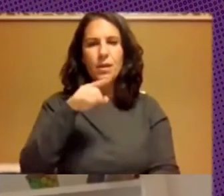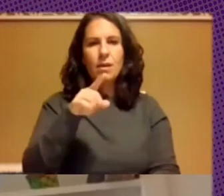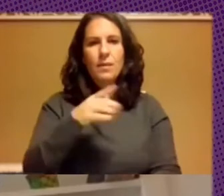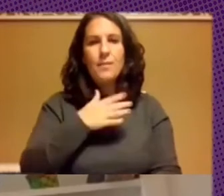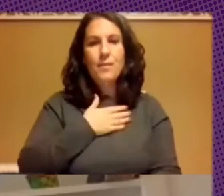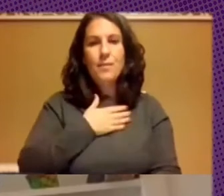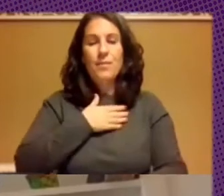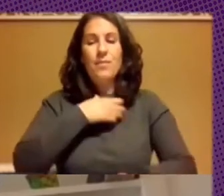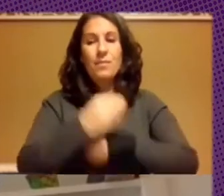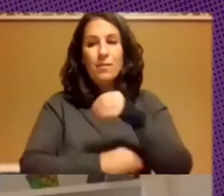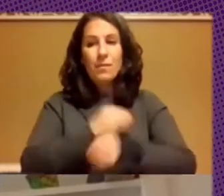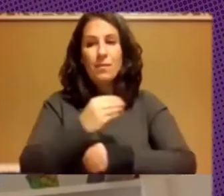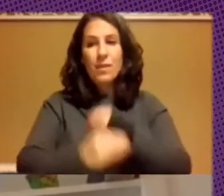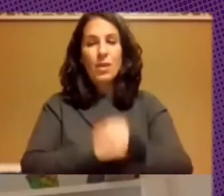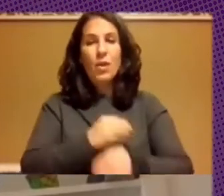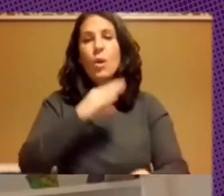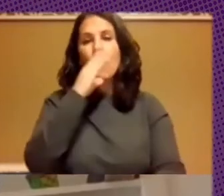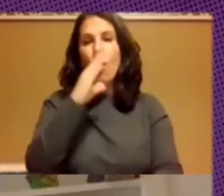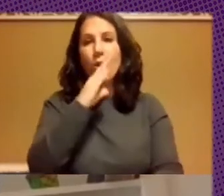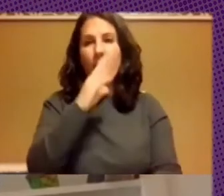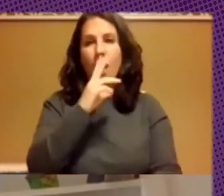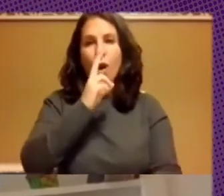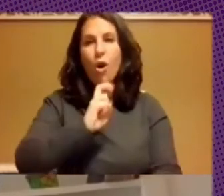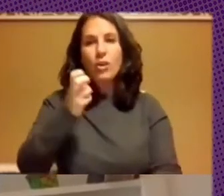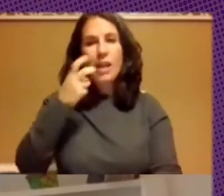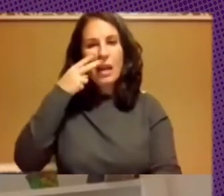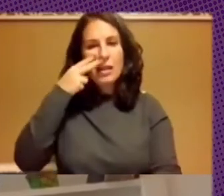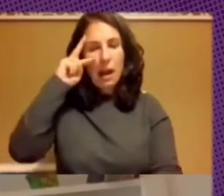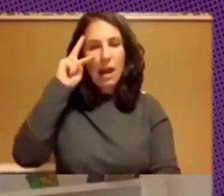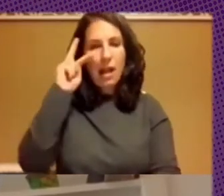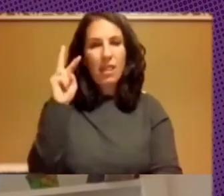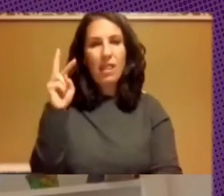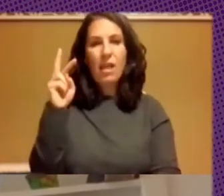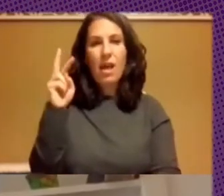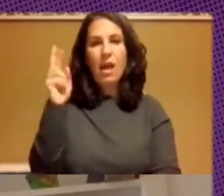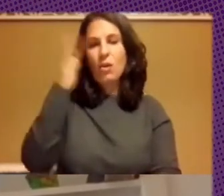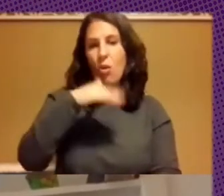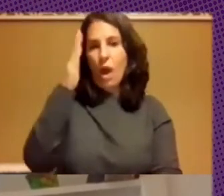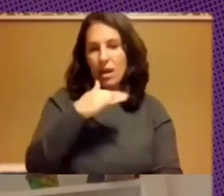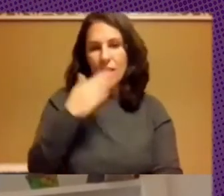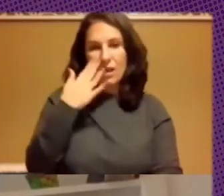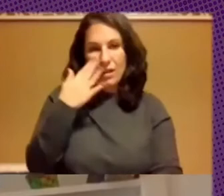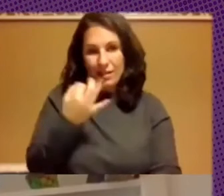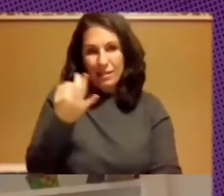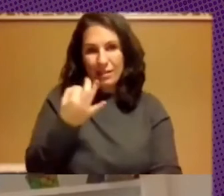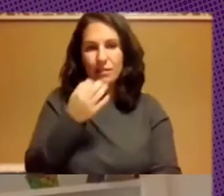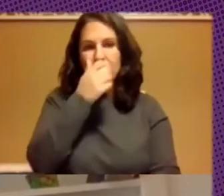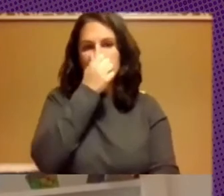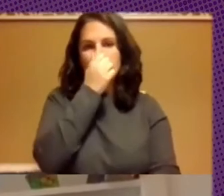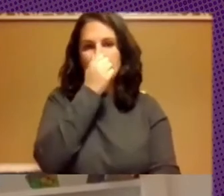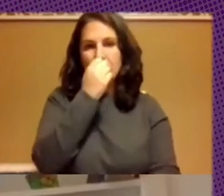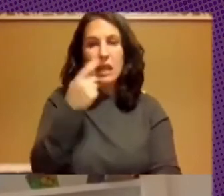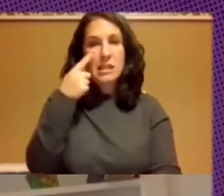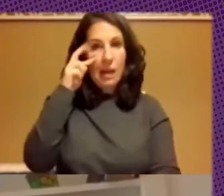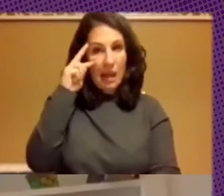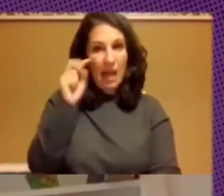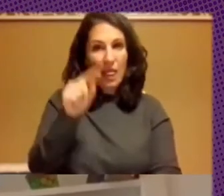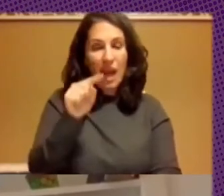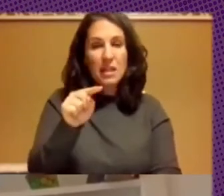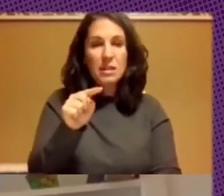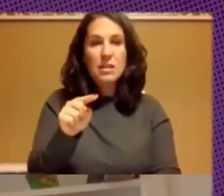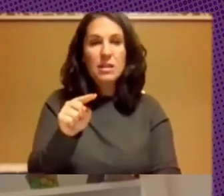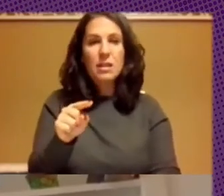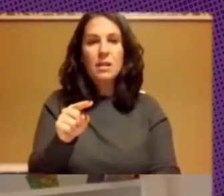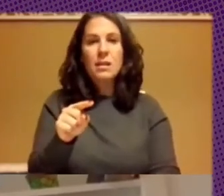porque no pudimos tomar alguna otra experiencia existente lo ideal en realidad es que estas experiencias no queden en islas